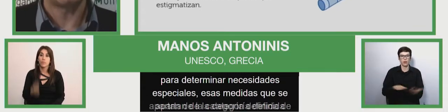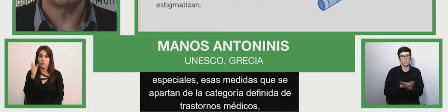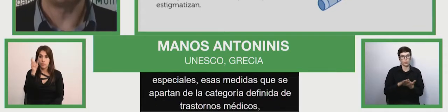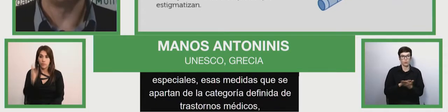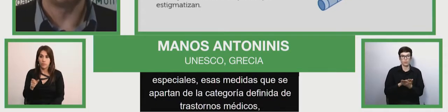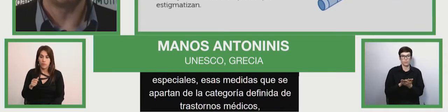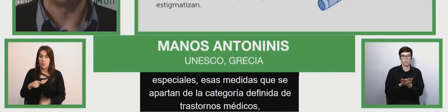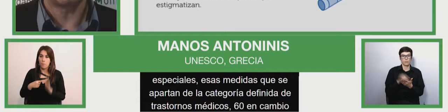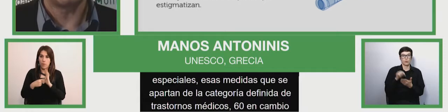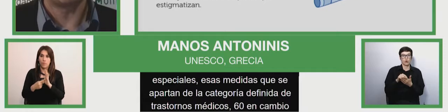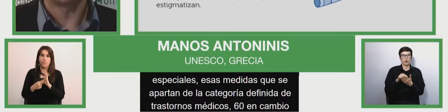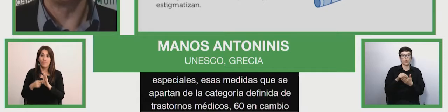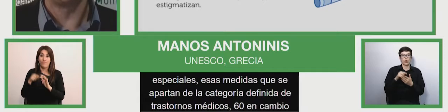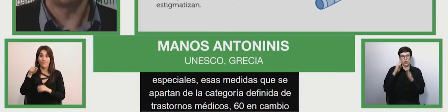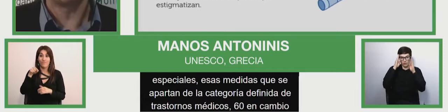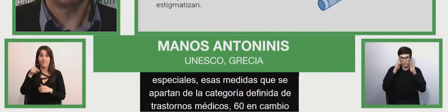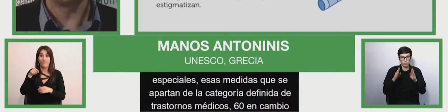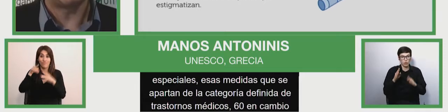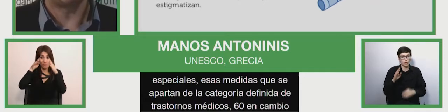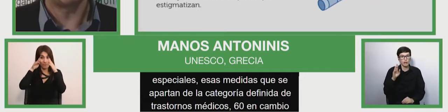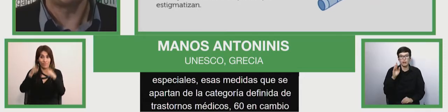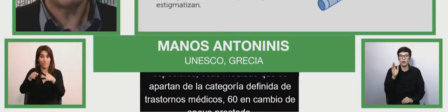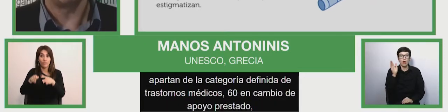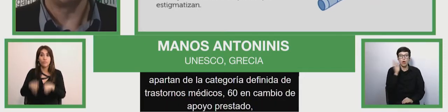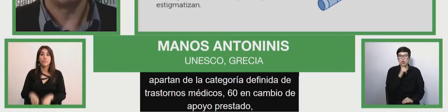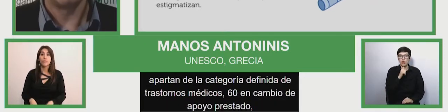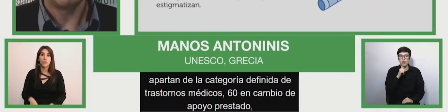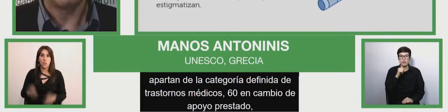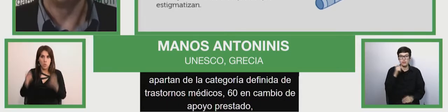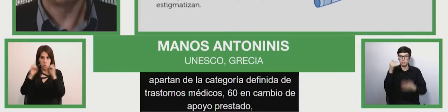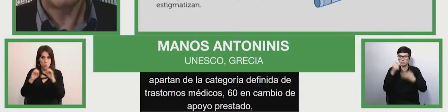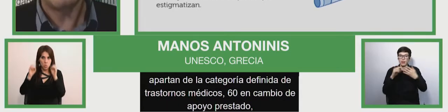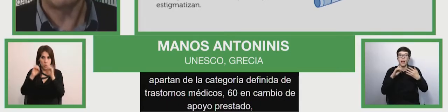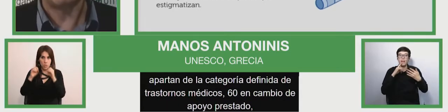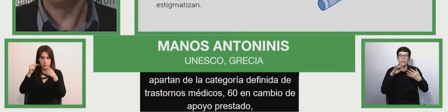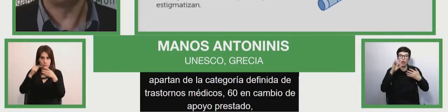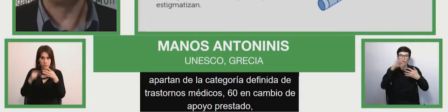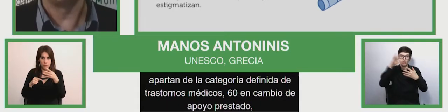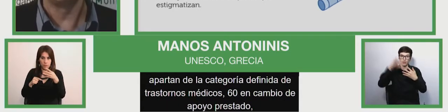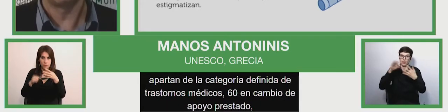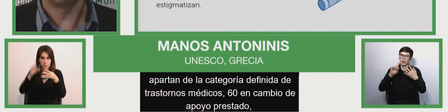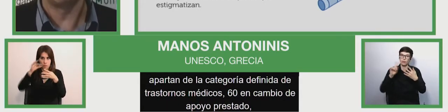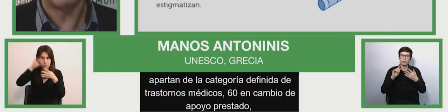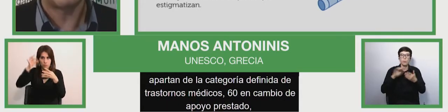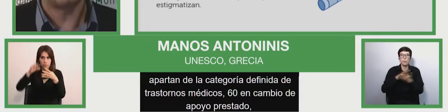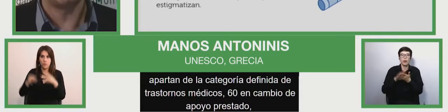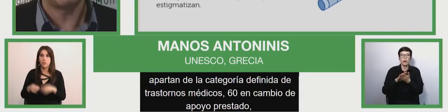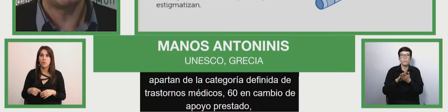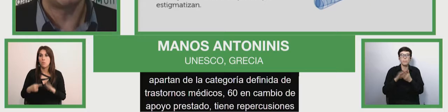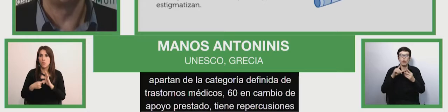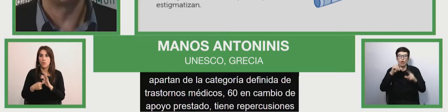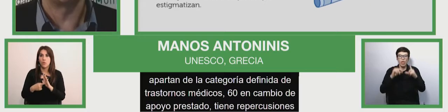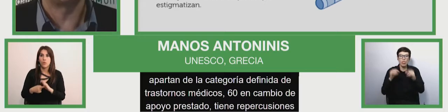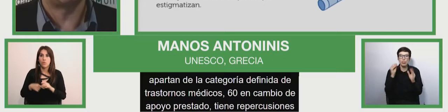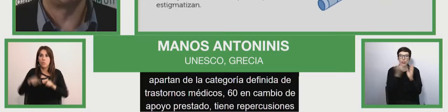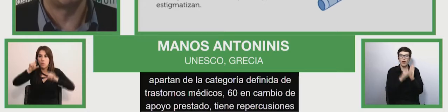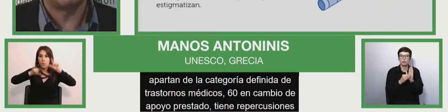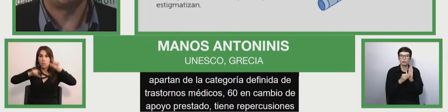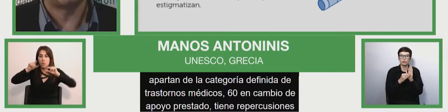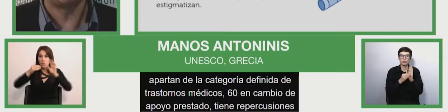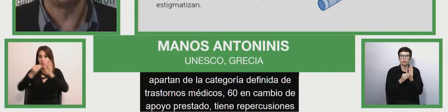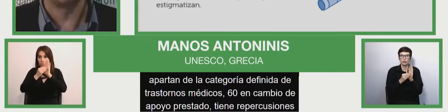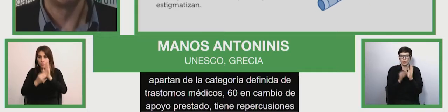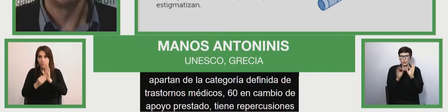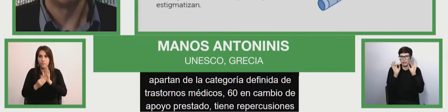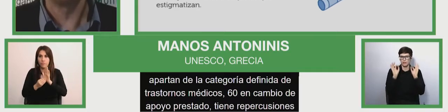no basado en categorías tiene repercusiones en los datos acopiados. En lugar de estadísticas conjuntas sobre la cantidad de alumnos con trastornos